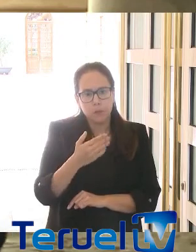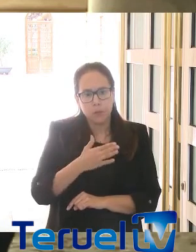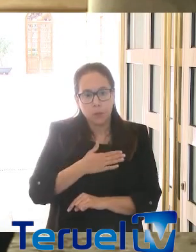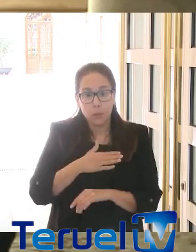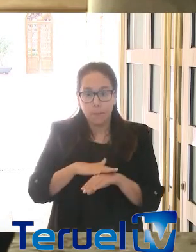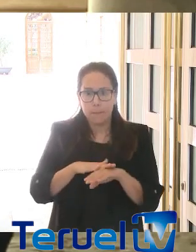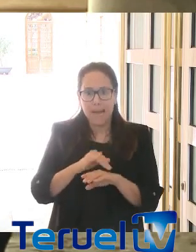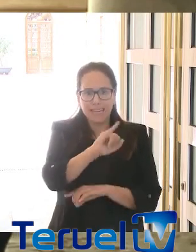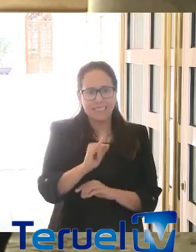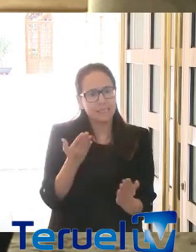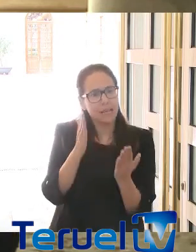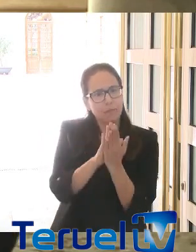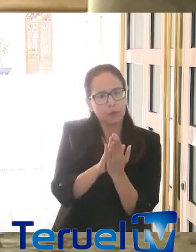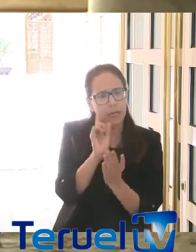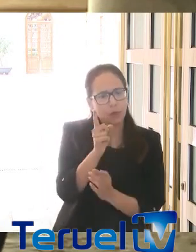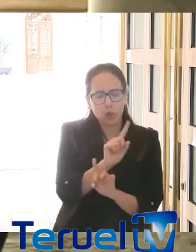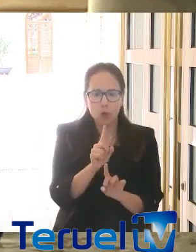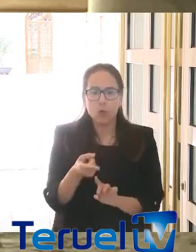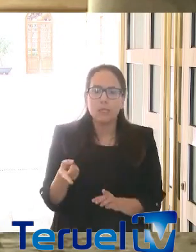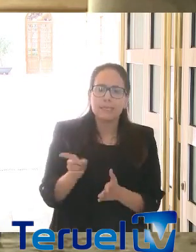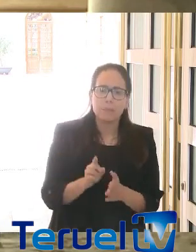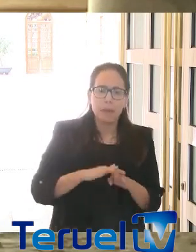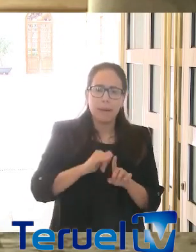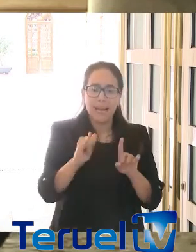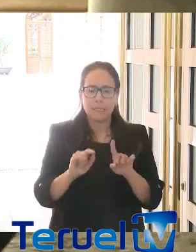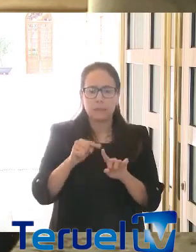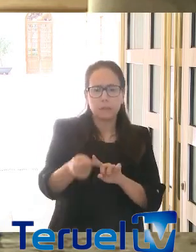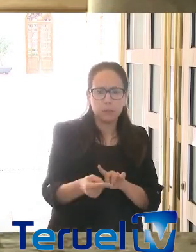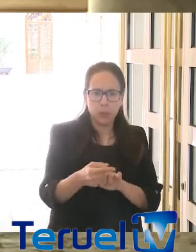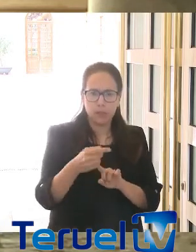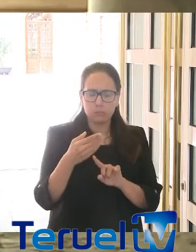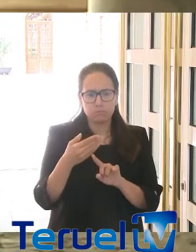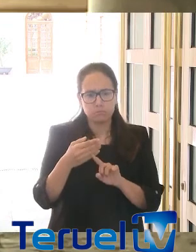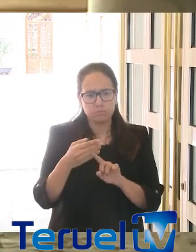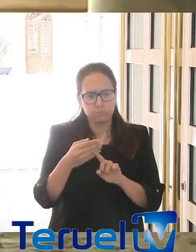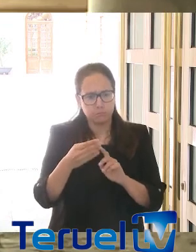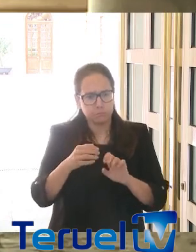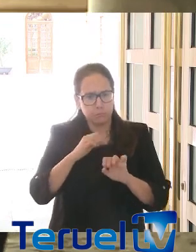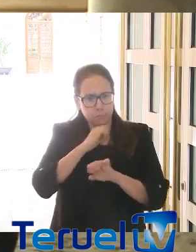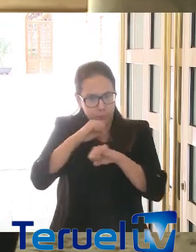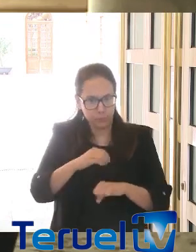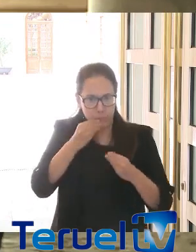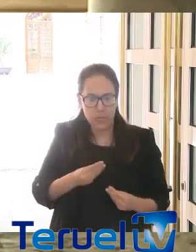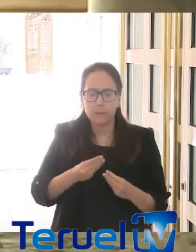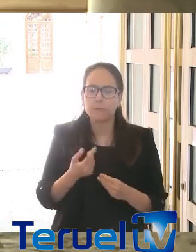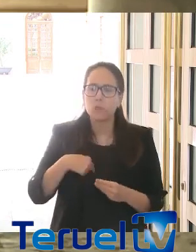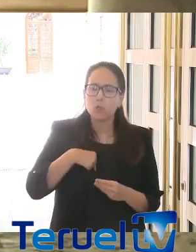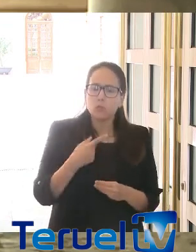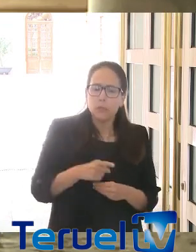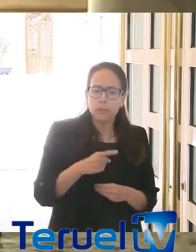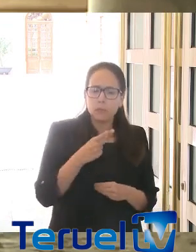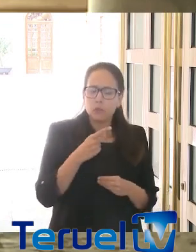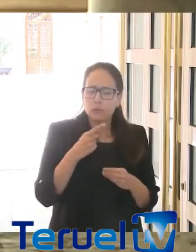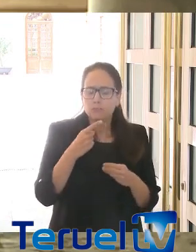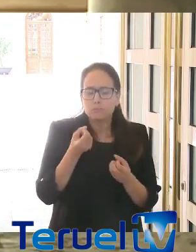para enfrentar la crisis, sino también para salir posteriormente de la crisis. Nosotros hemos planteado los problemas que preocupan, creemos, a los